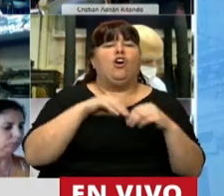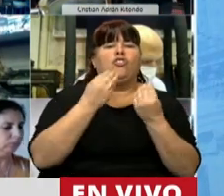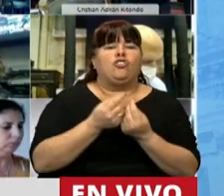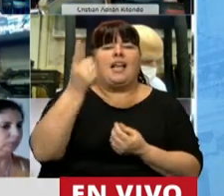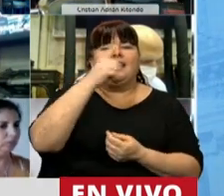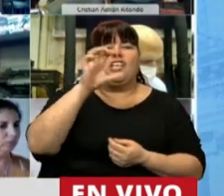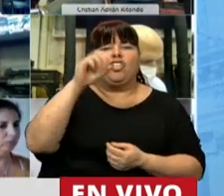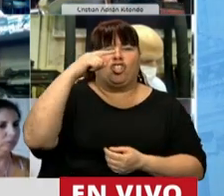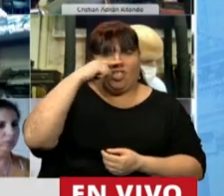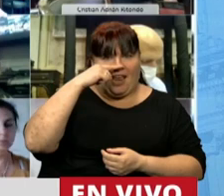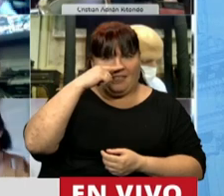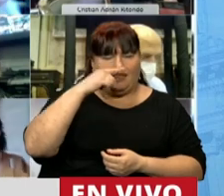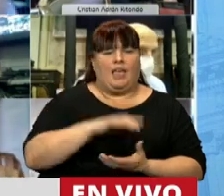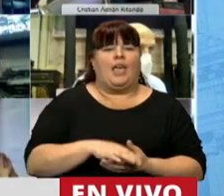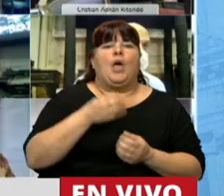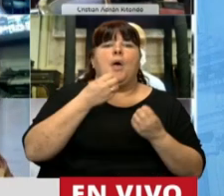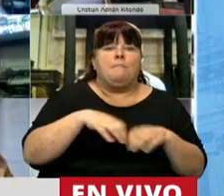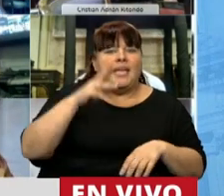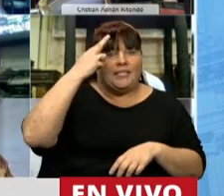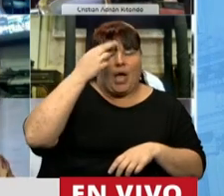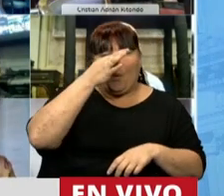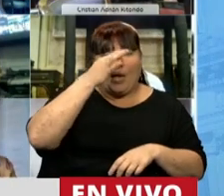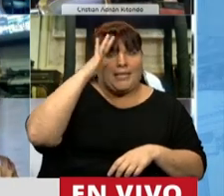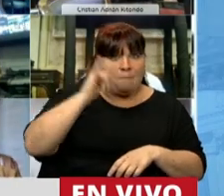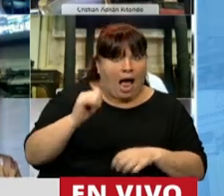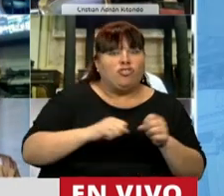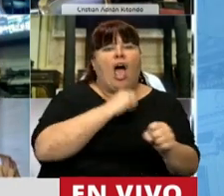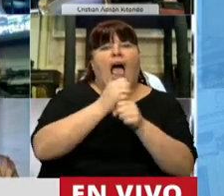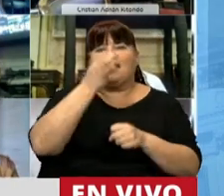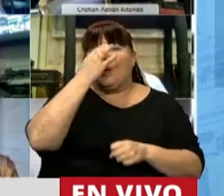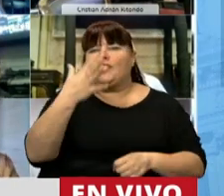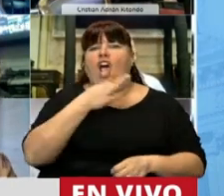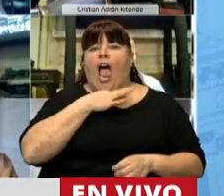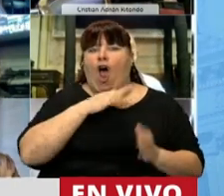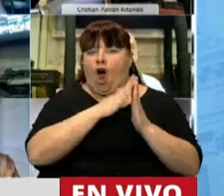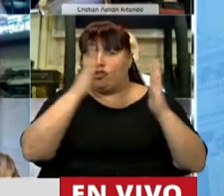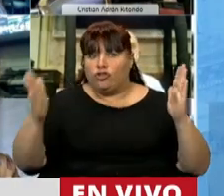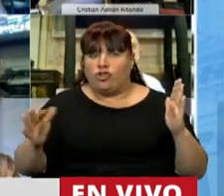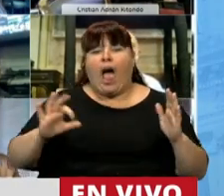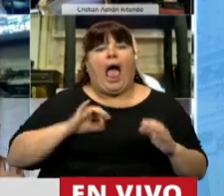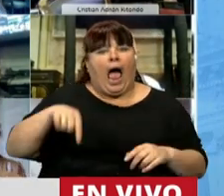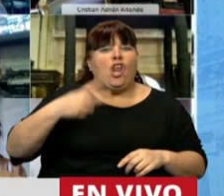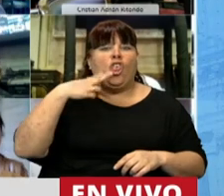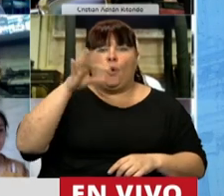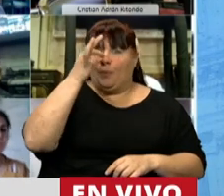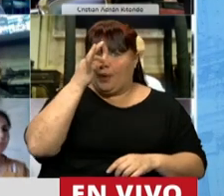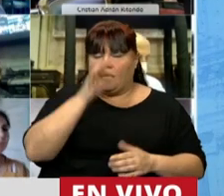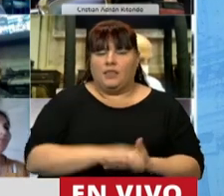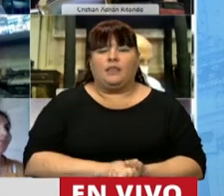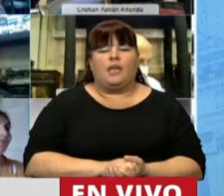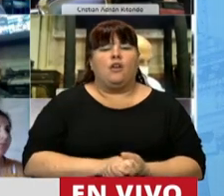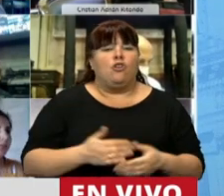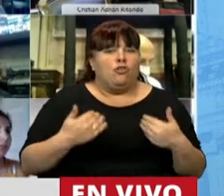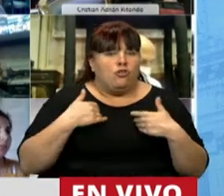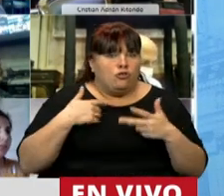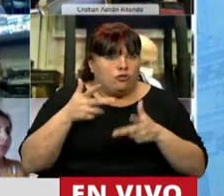107 casos, desde el 20 de marzo al 25 de agosto del 2020. En lo